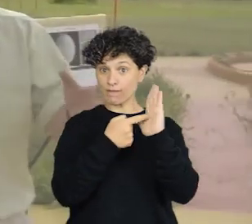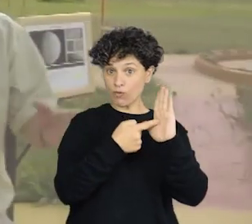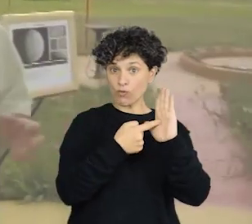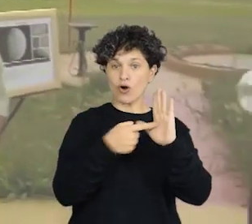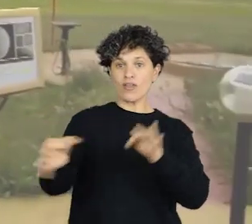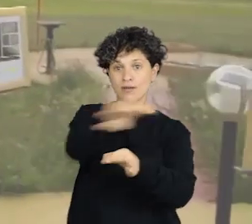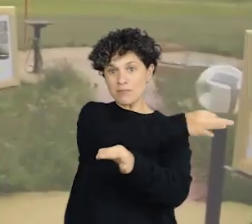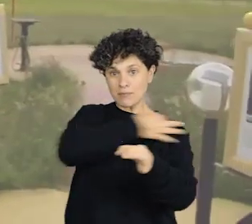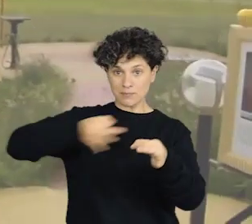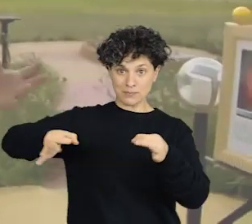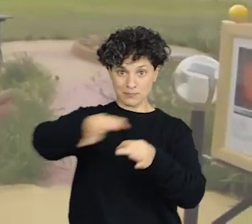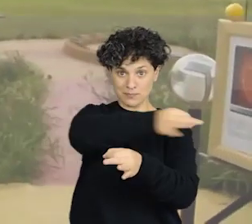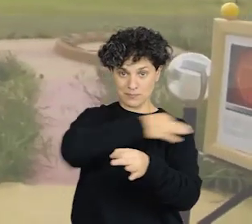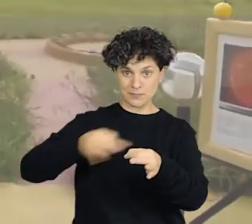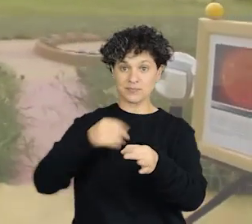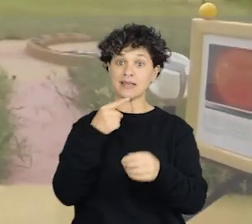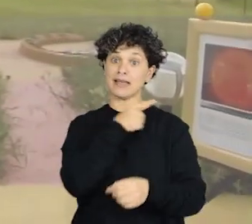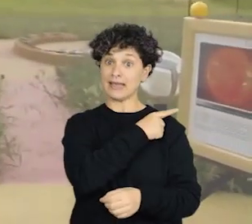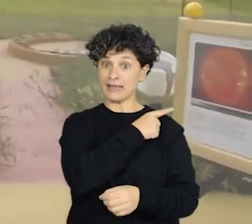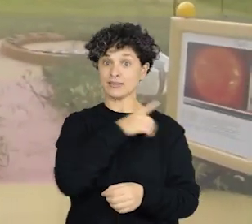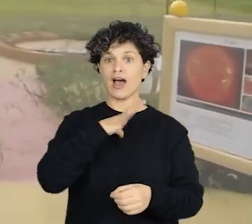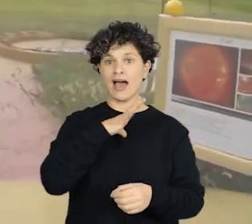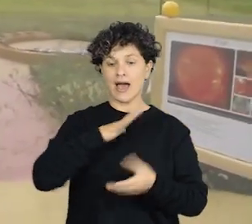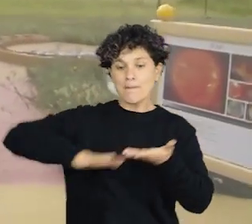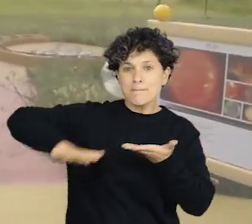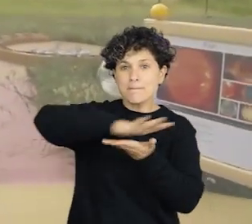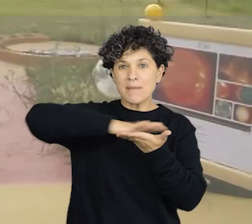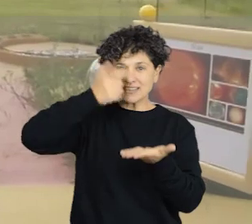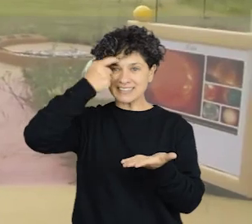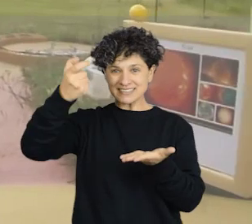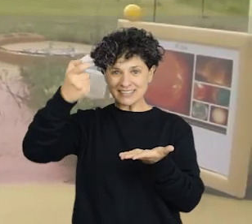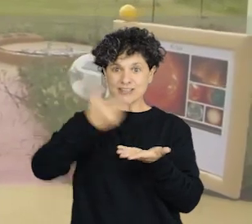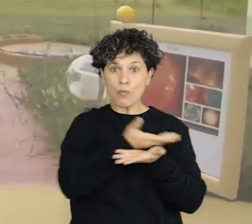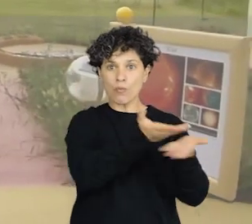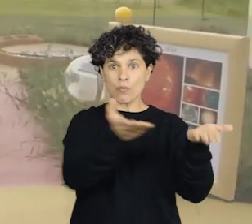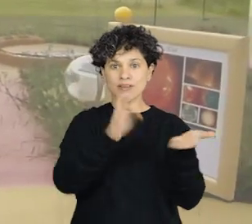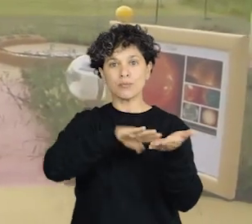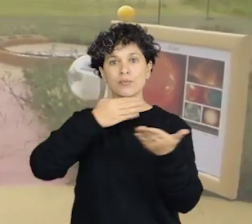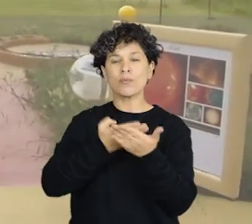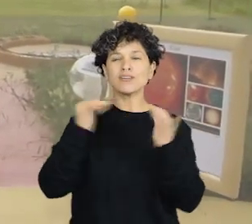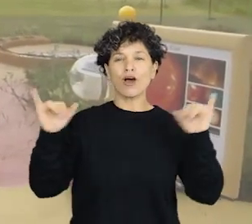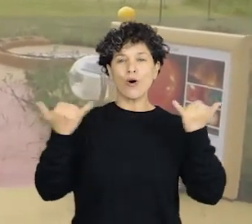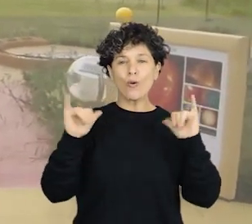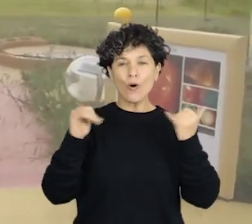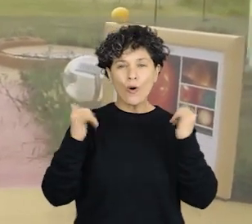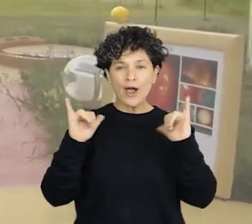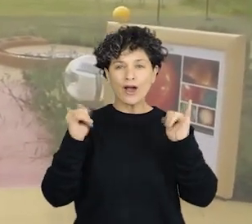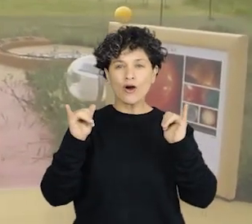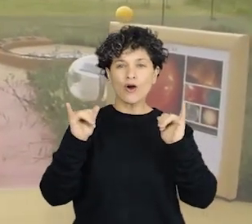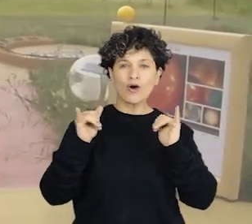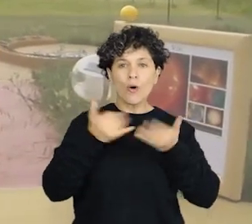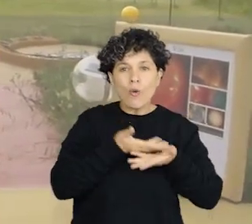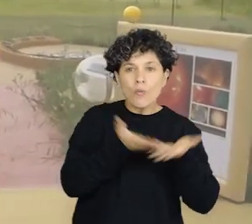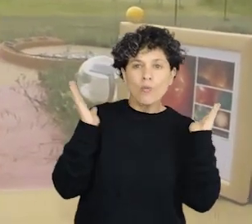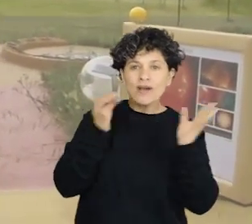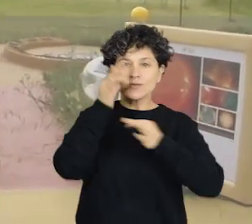plazolitas de la ciencia, una propuesta de juegos que intentan explicar algunos fenómenos astronómicos. Y aquí hemos armado un